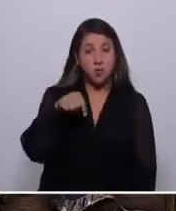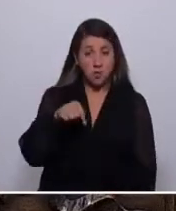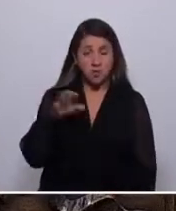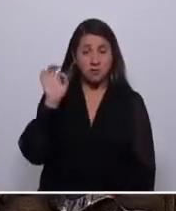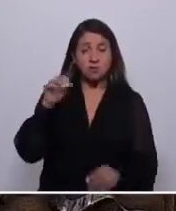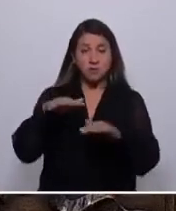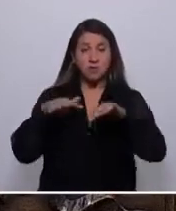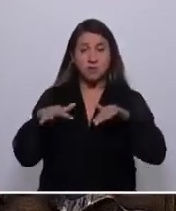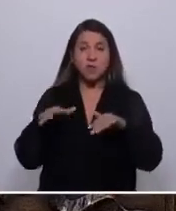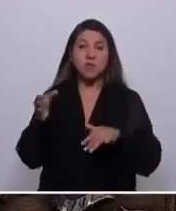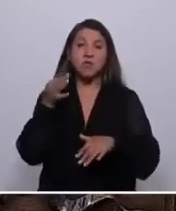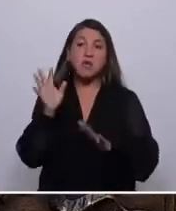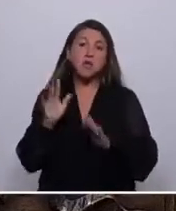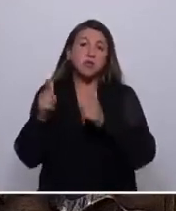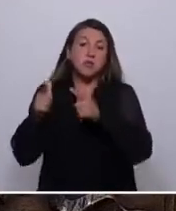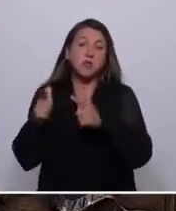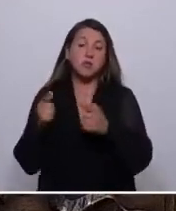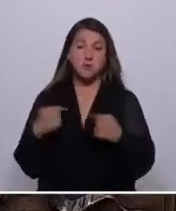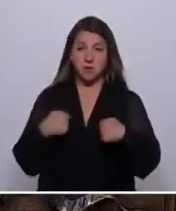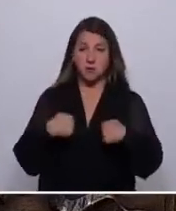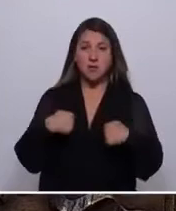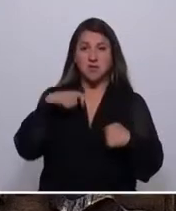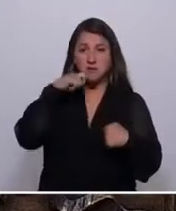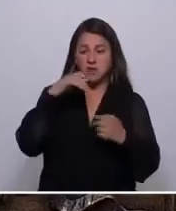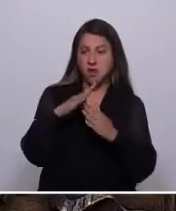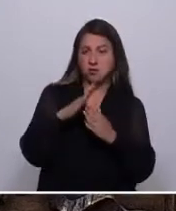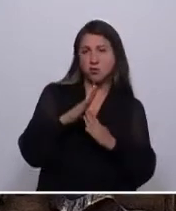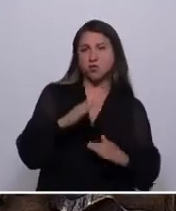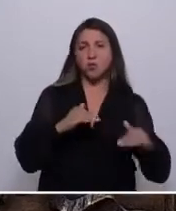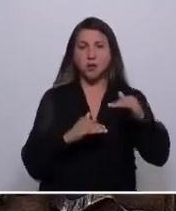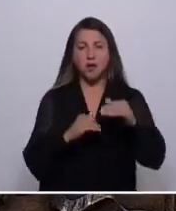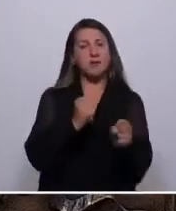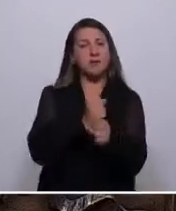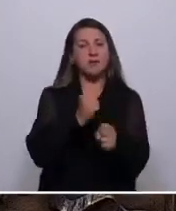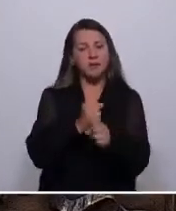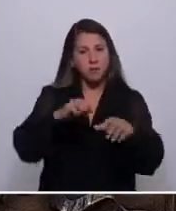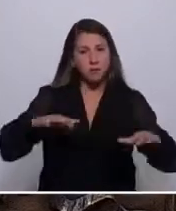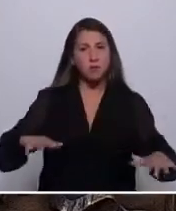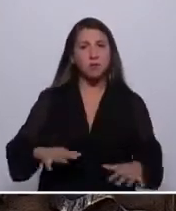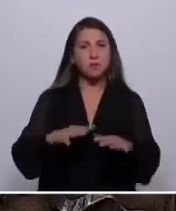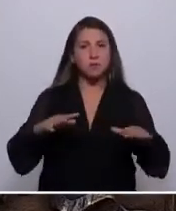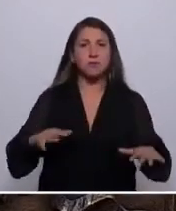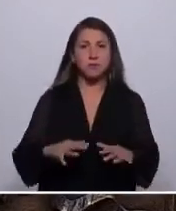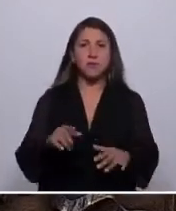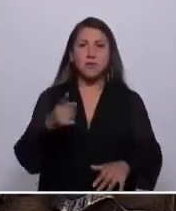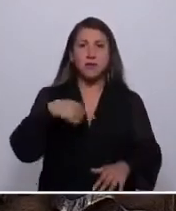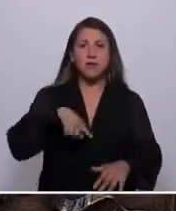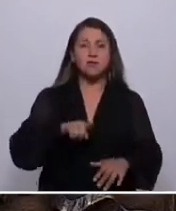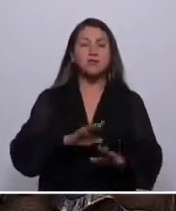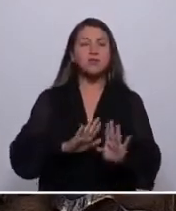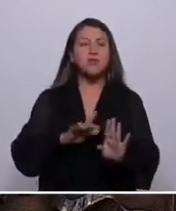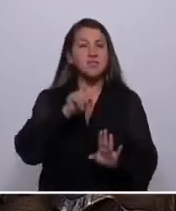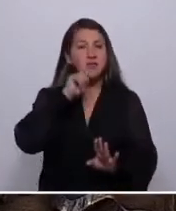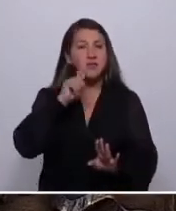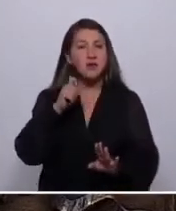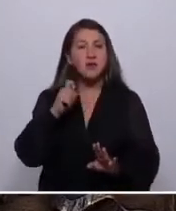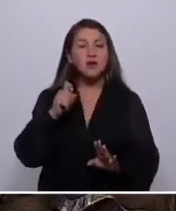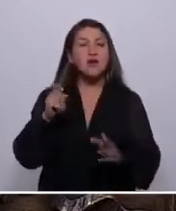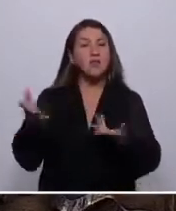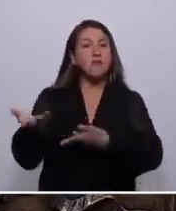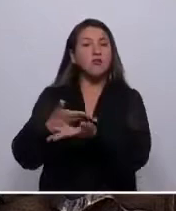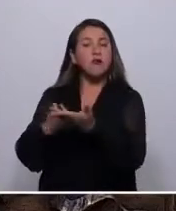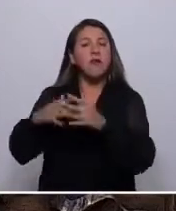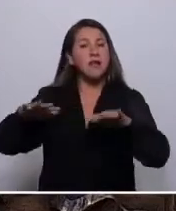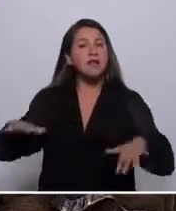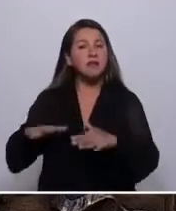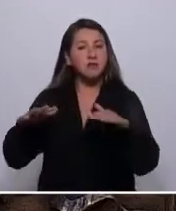se llama privilegio, para mí se llama superación, trabajo y es la justa remuneración y retribución al esfuerzo,